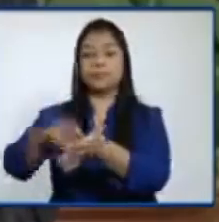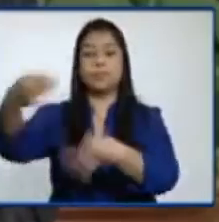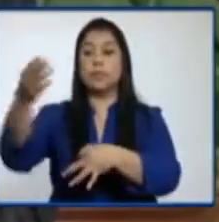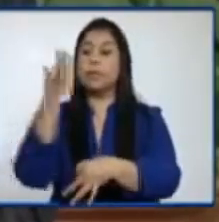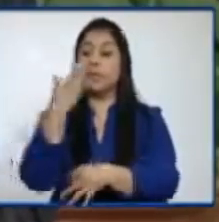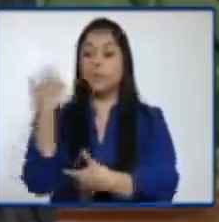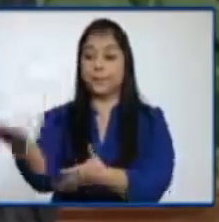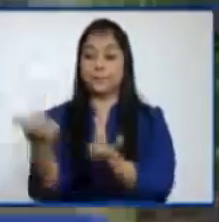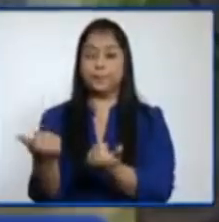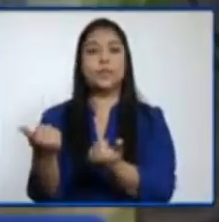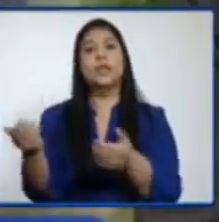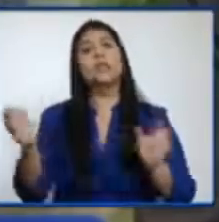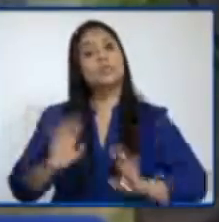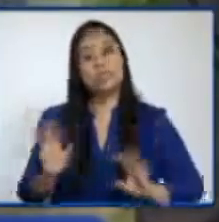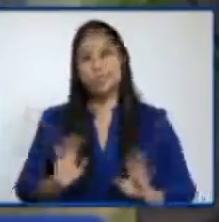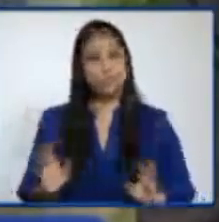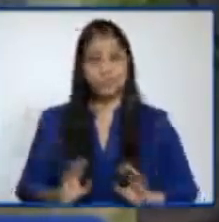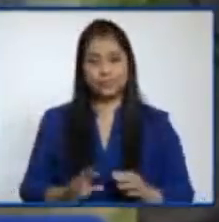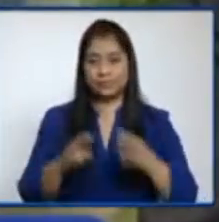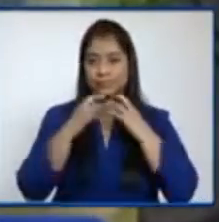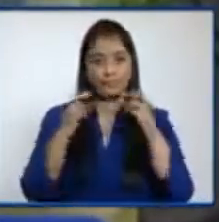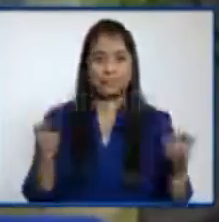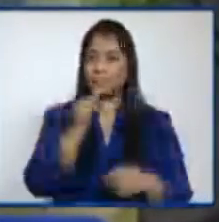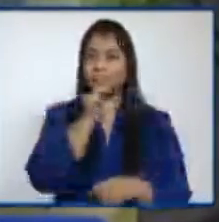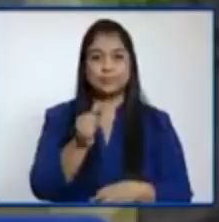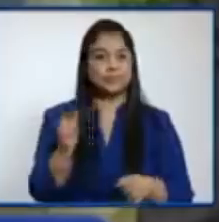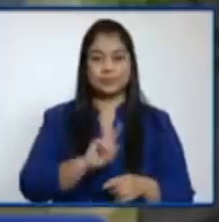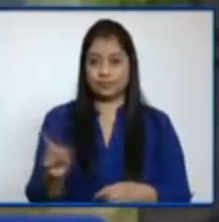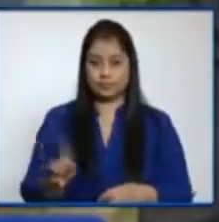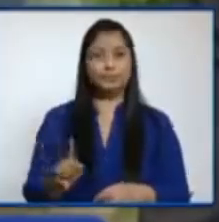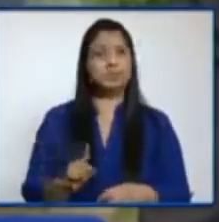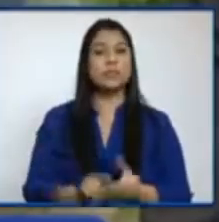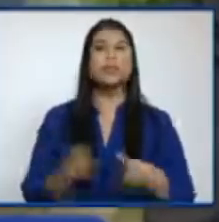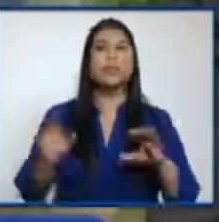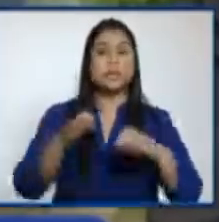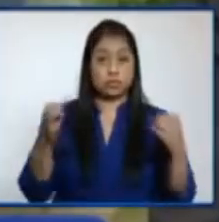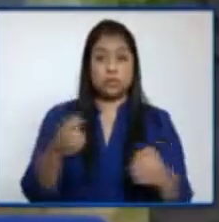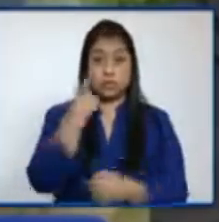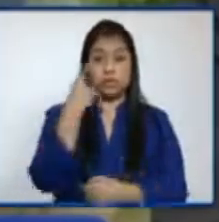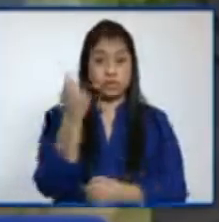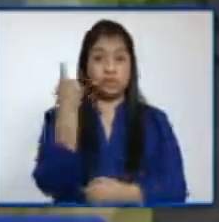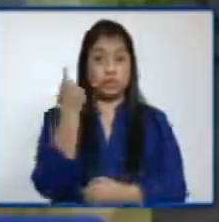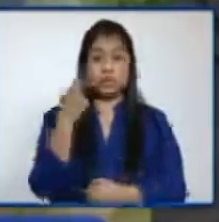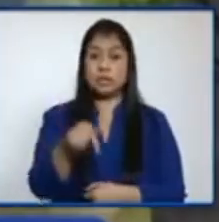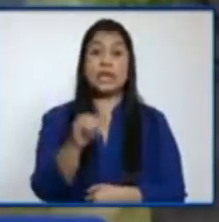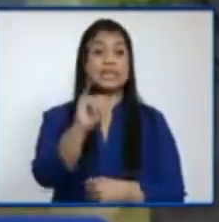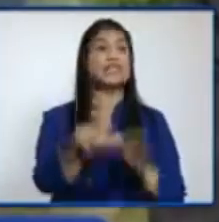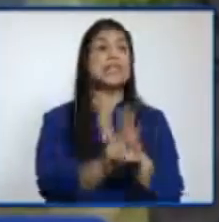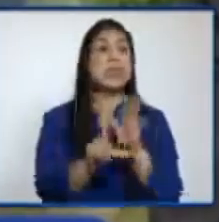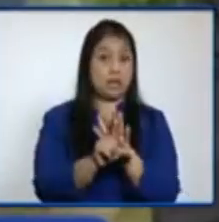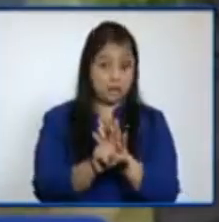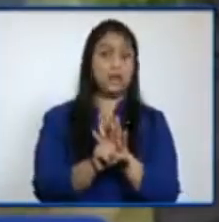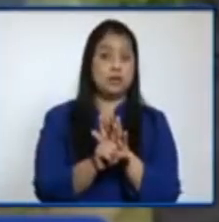a una institución privada o pública. Así que creo que eso es muy importante, porque es totalmente ilegal,